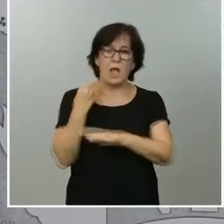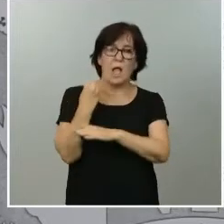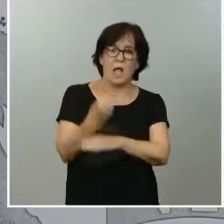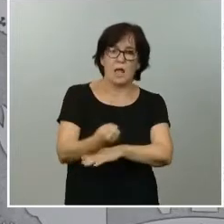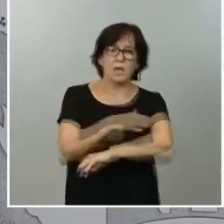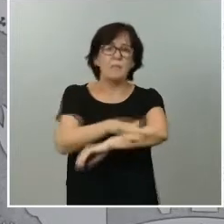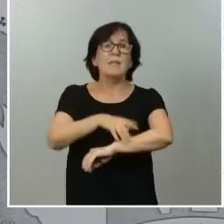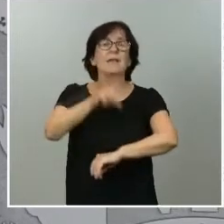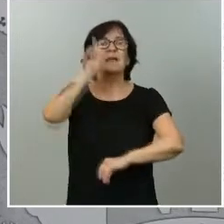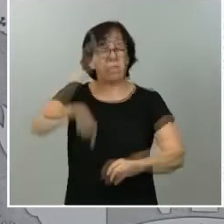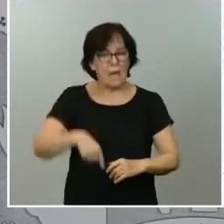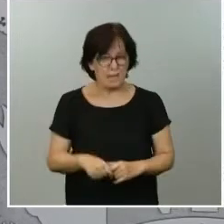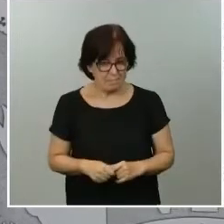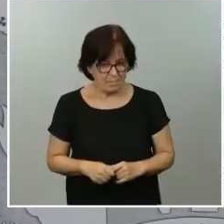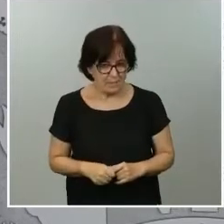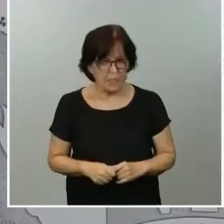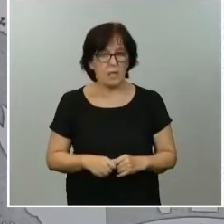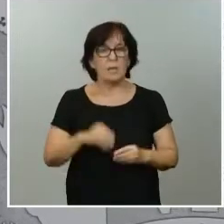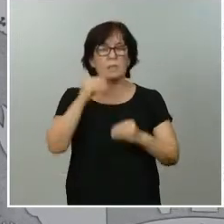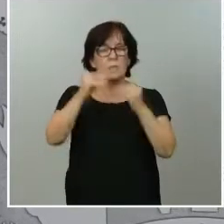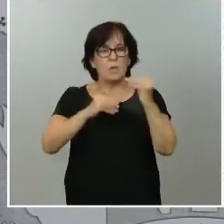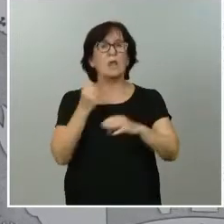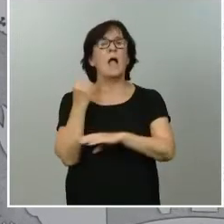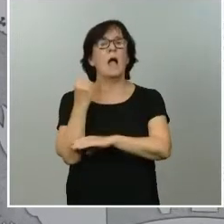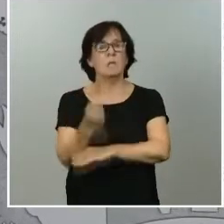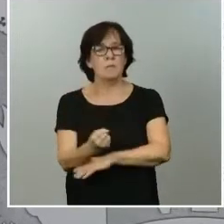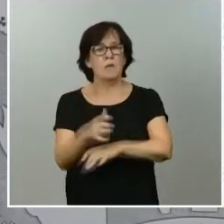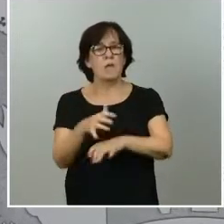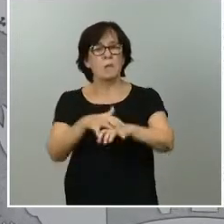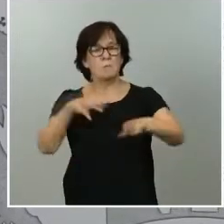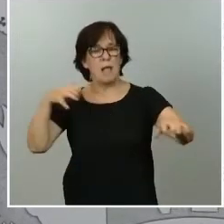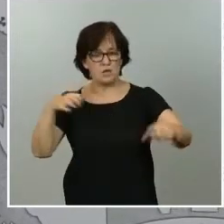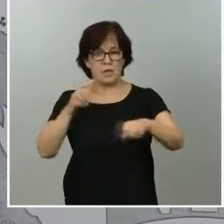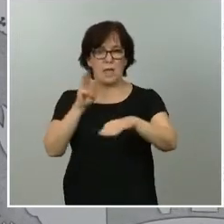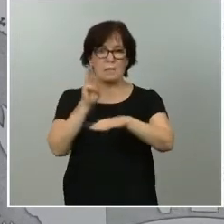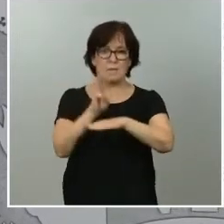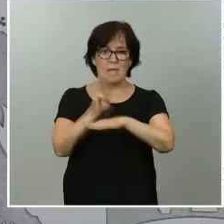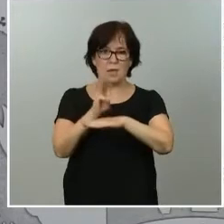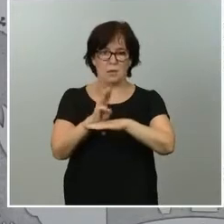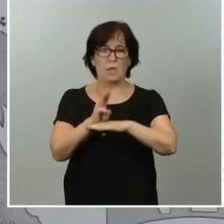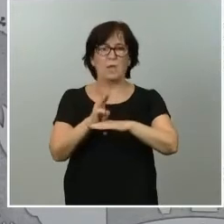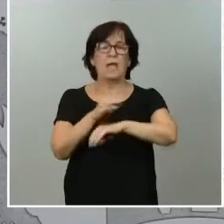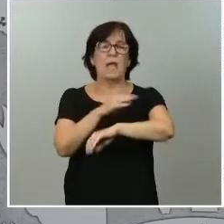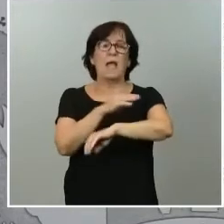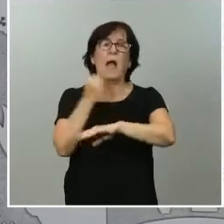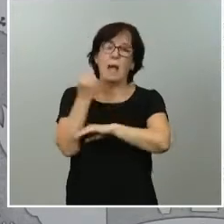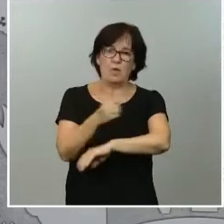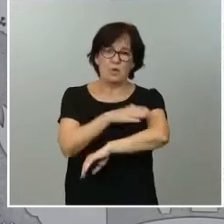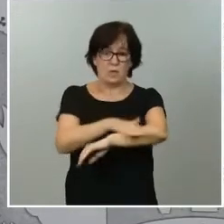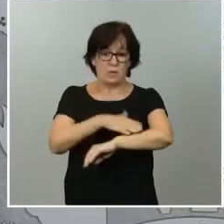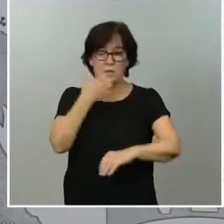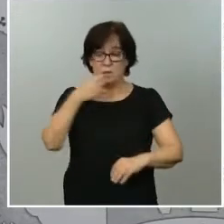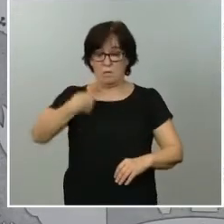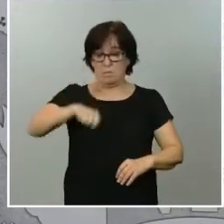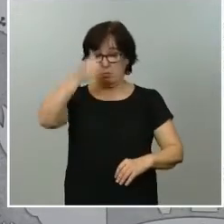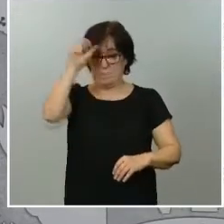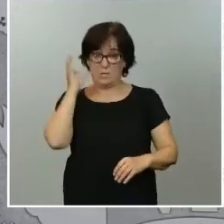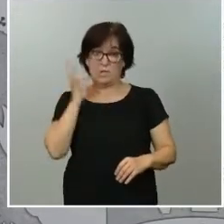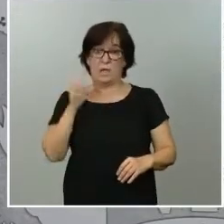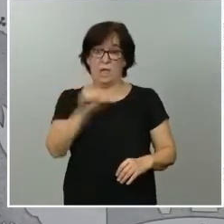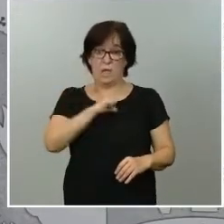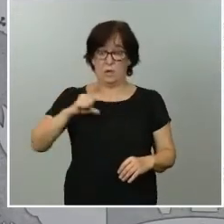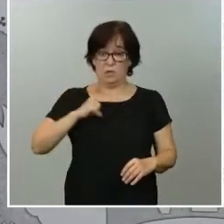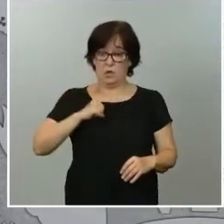va a contar con el respaldo de la mayoría parlamentaria que apoya a este Gobierno. Es decir, si un presidente o presidente autonómico considera que